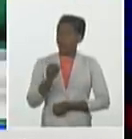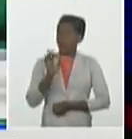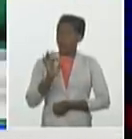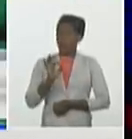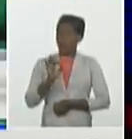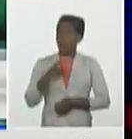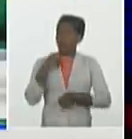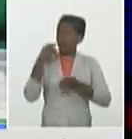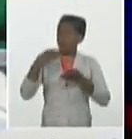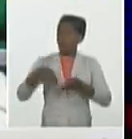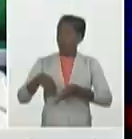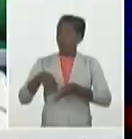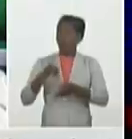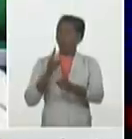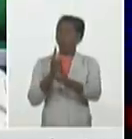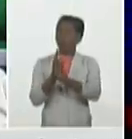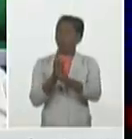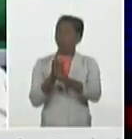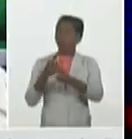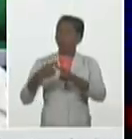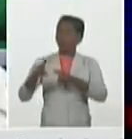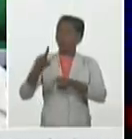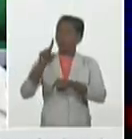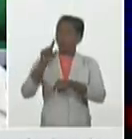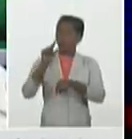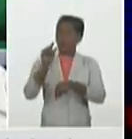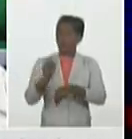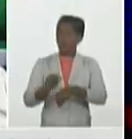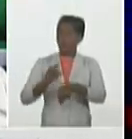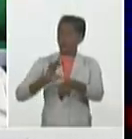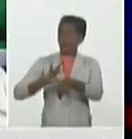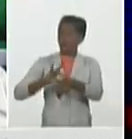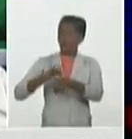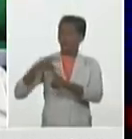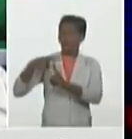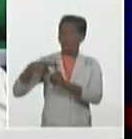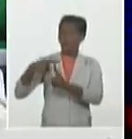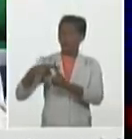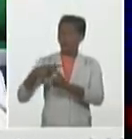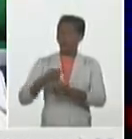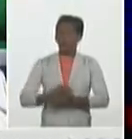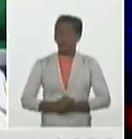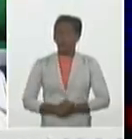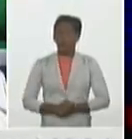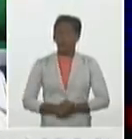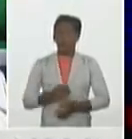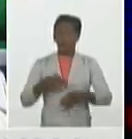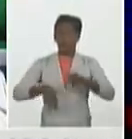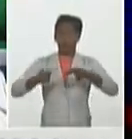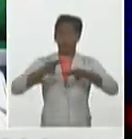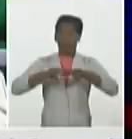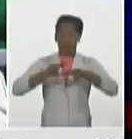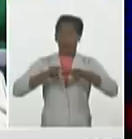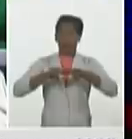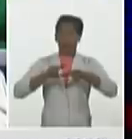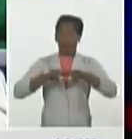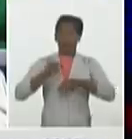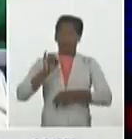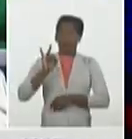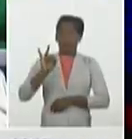ya previamente diagnosticados, de la provincia de La Habana, 7 de los 10 fallecidos,